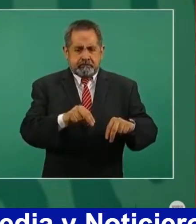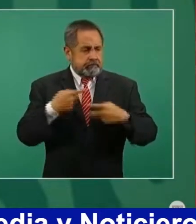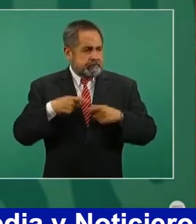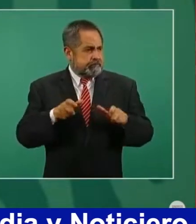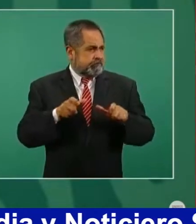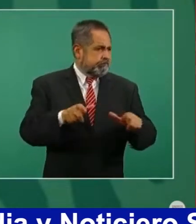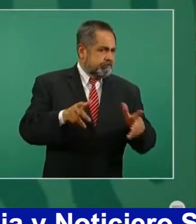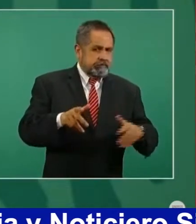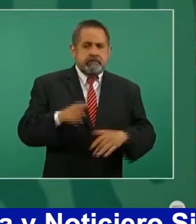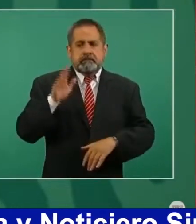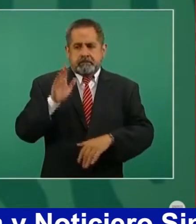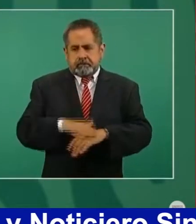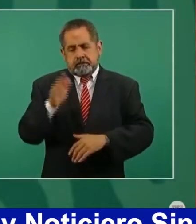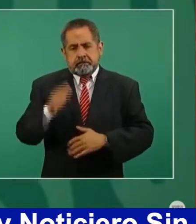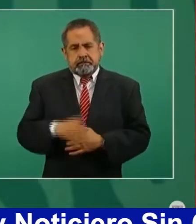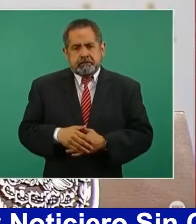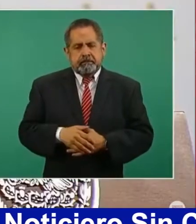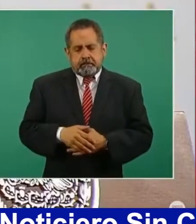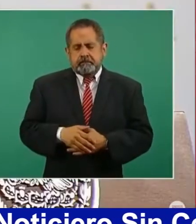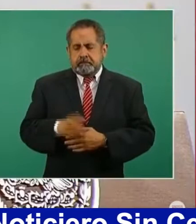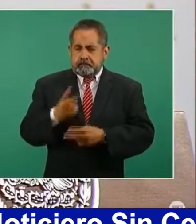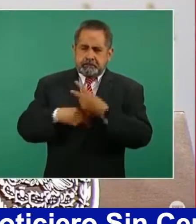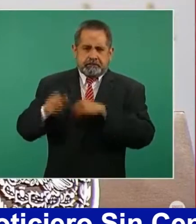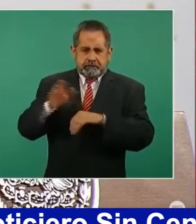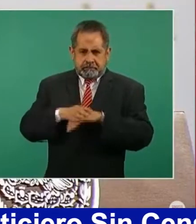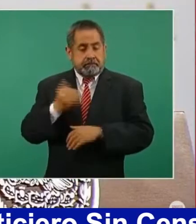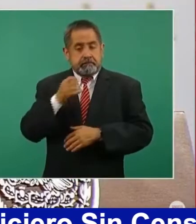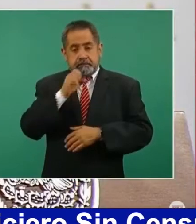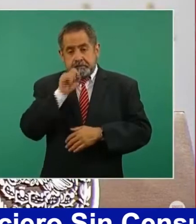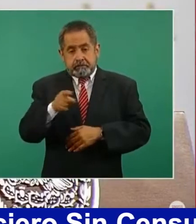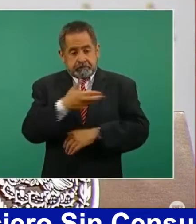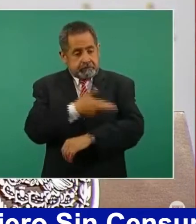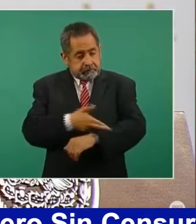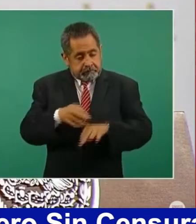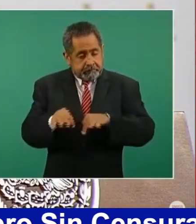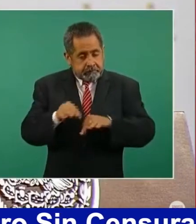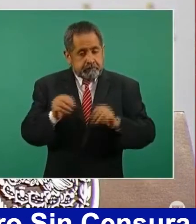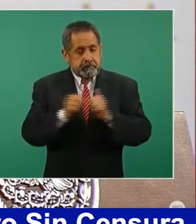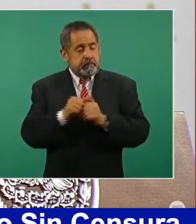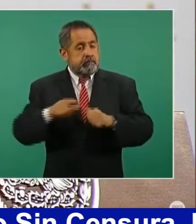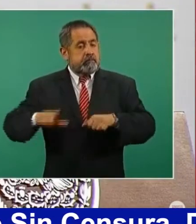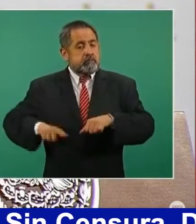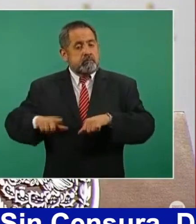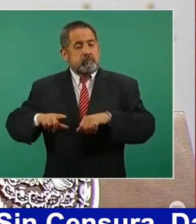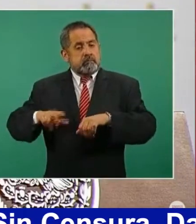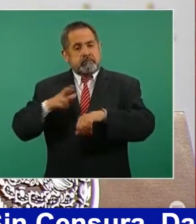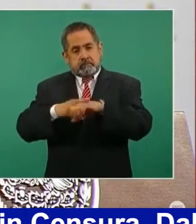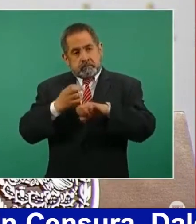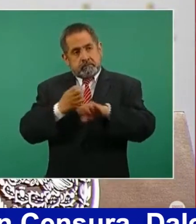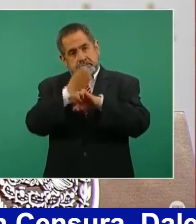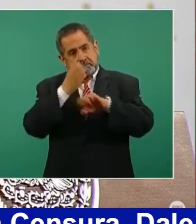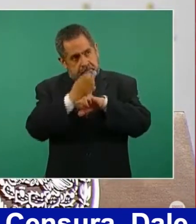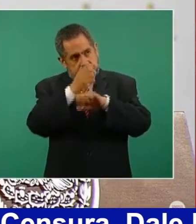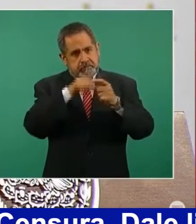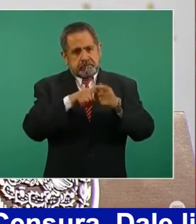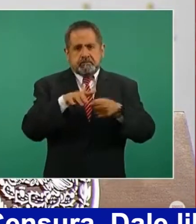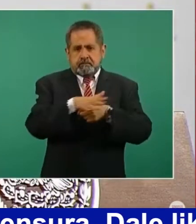tener más presencia. Estamos trabajando en coordinación con los gobiernos estatales, con los gobiernos